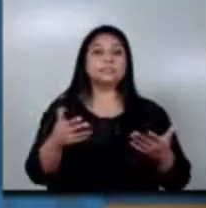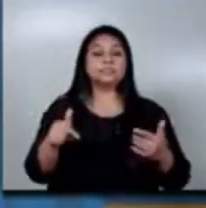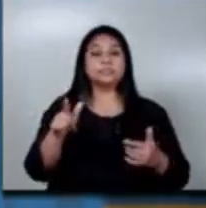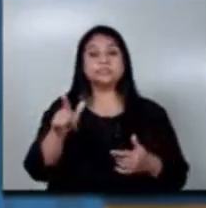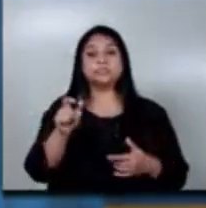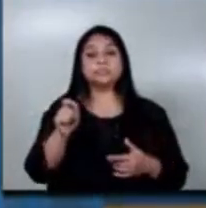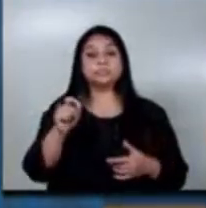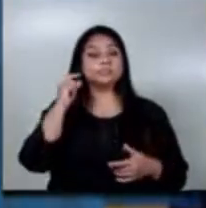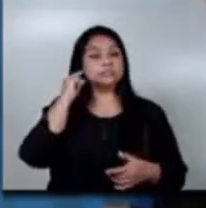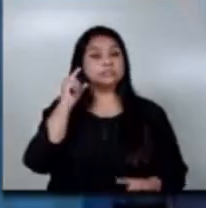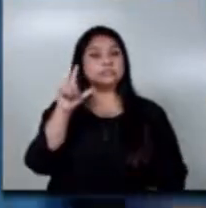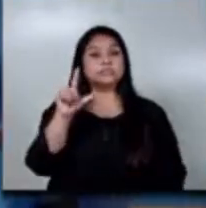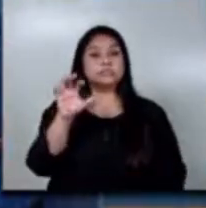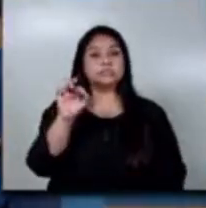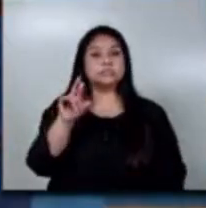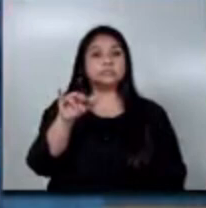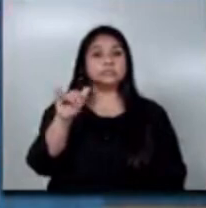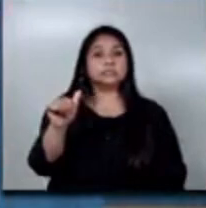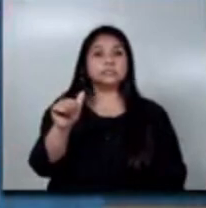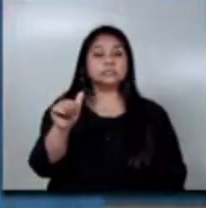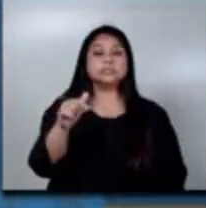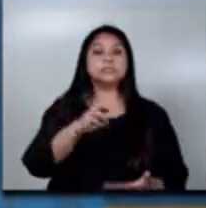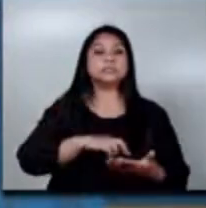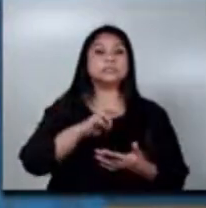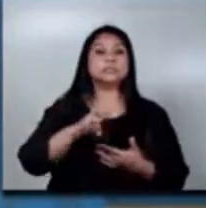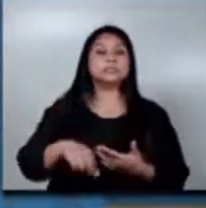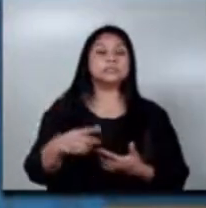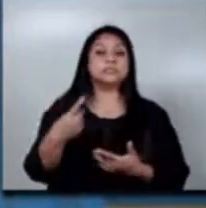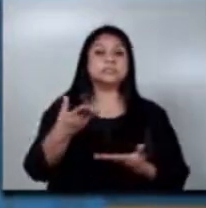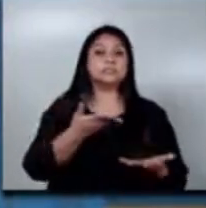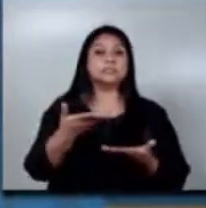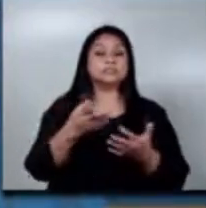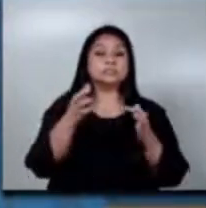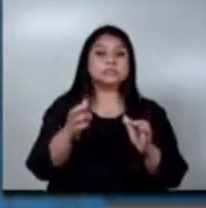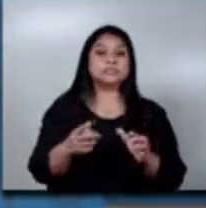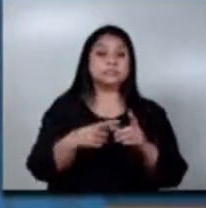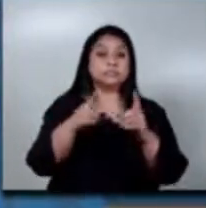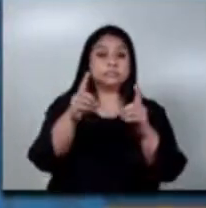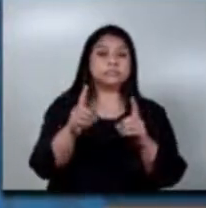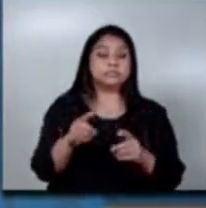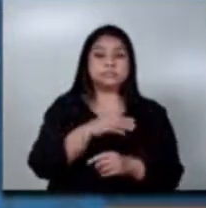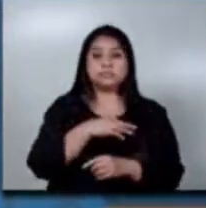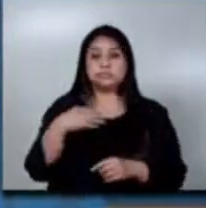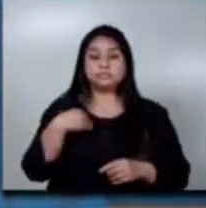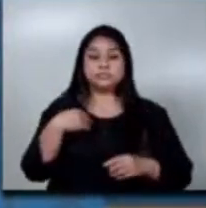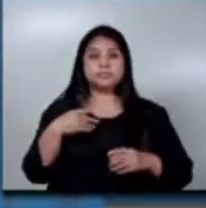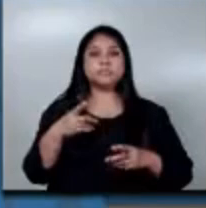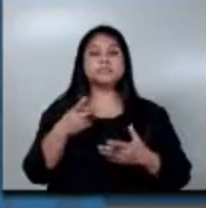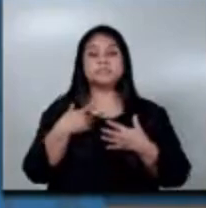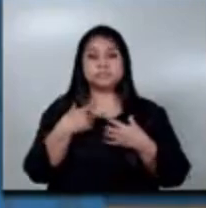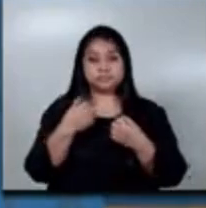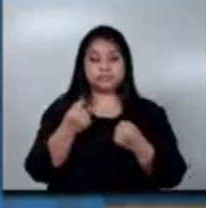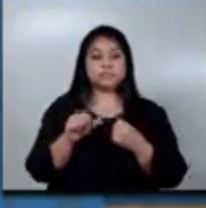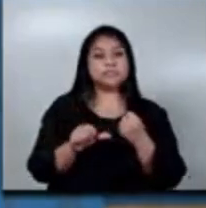licenciada Gloria Serrano, del programa de atención a las personas con discapacidad del Ministerio de Salud Pública y Asistencia Social,